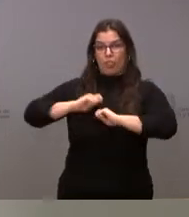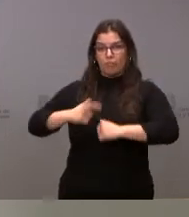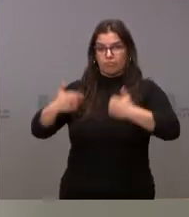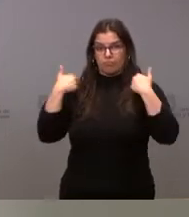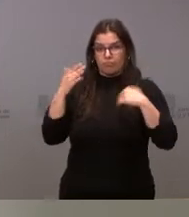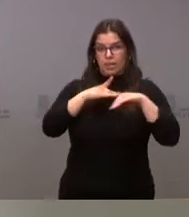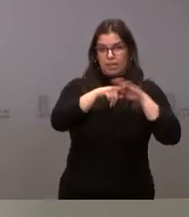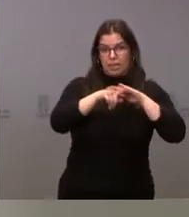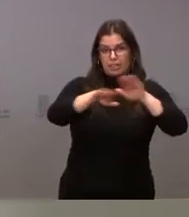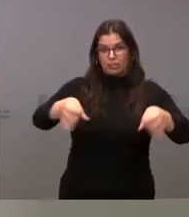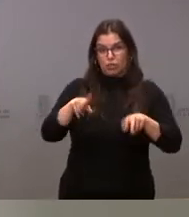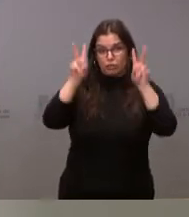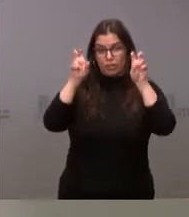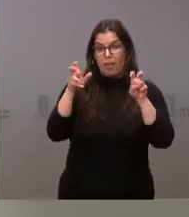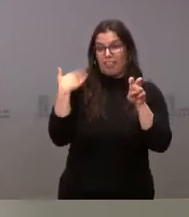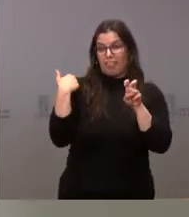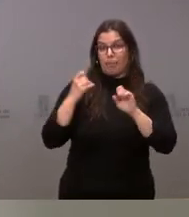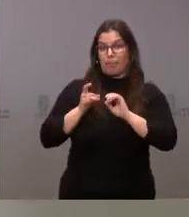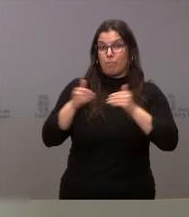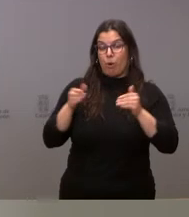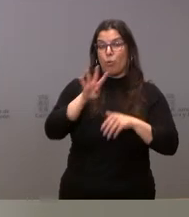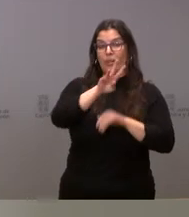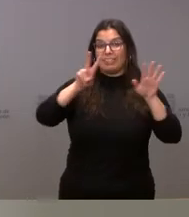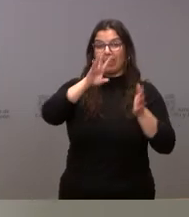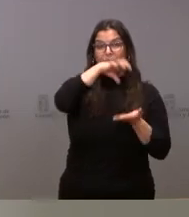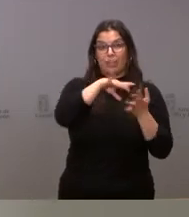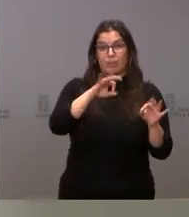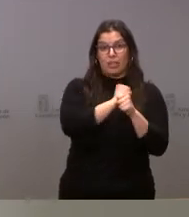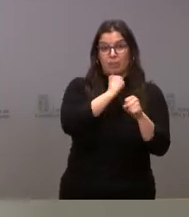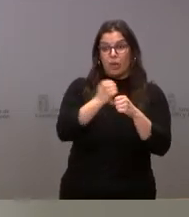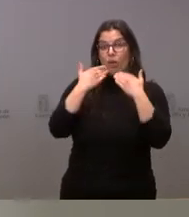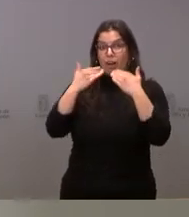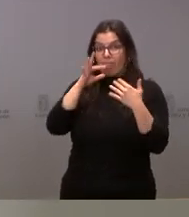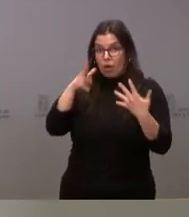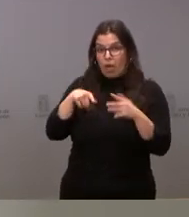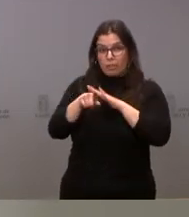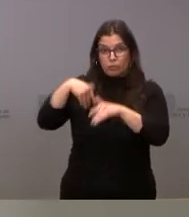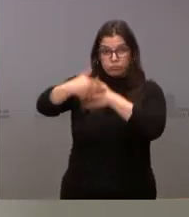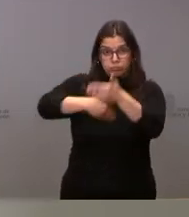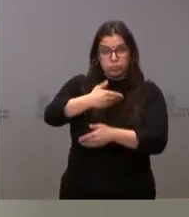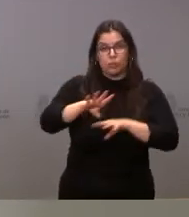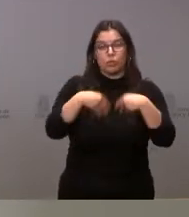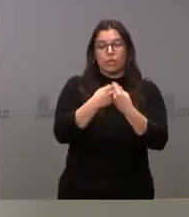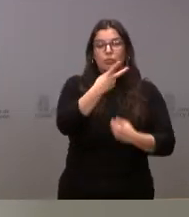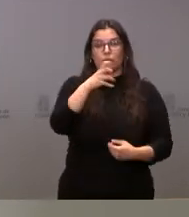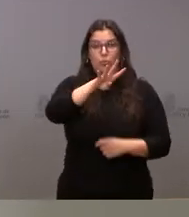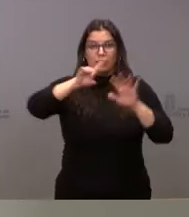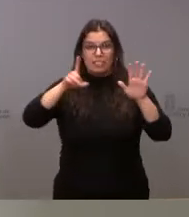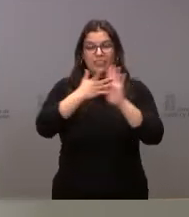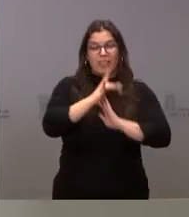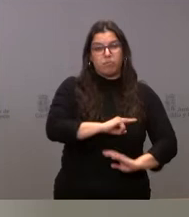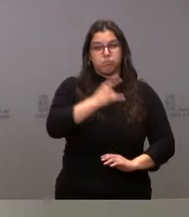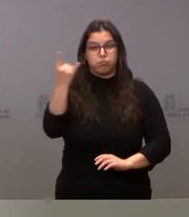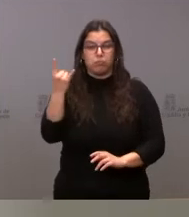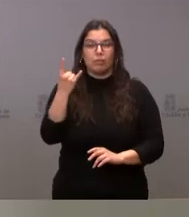había 47 centros especiales de empleo y con esos instrumentos hoy hay 246. Hemos multiplicado